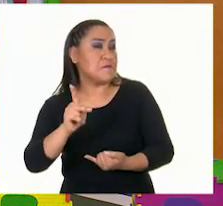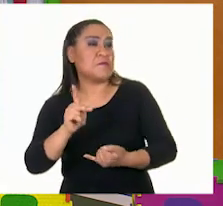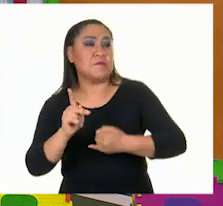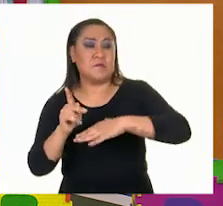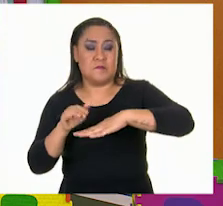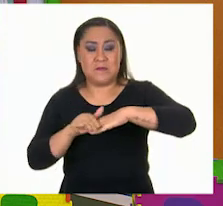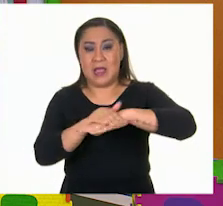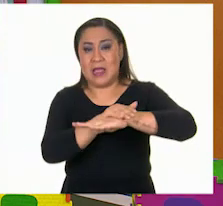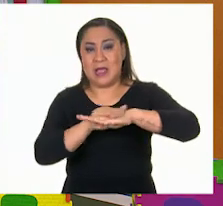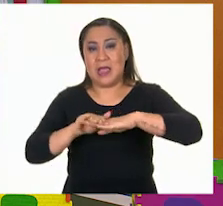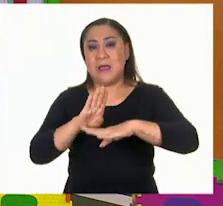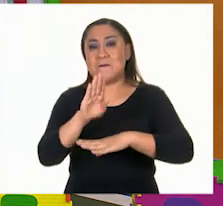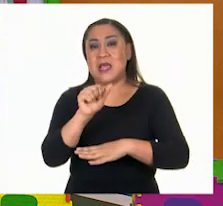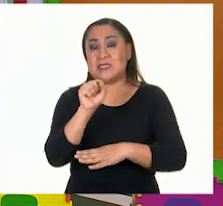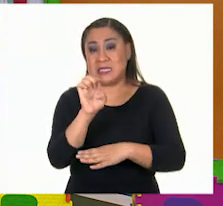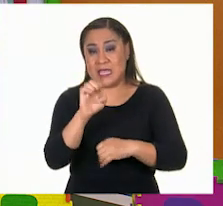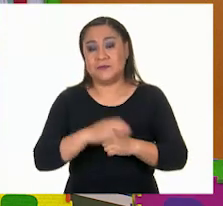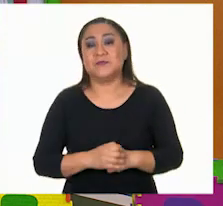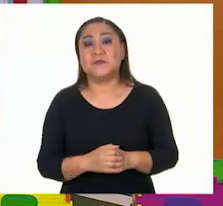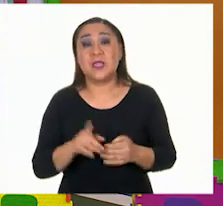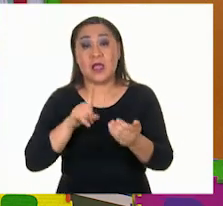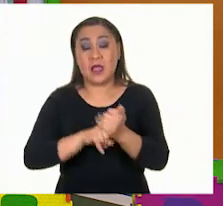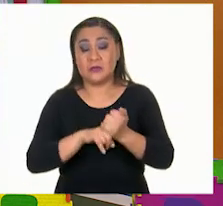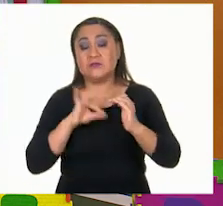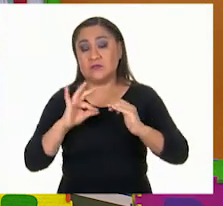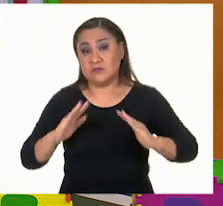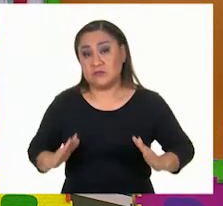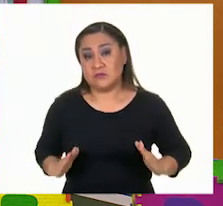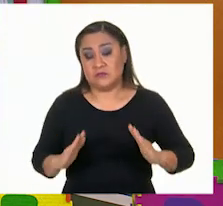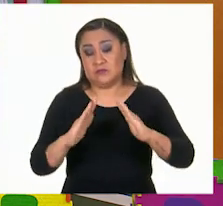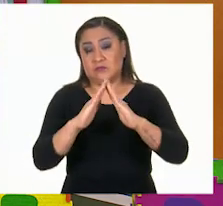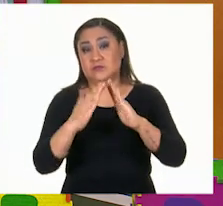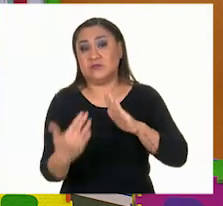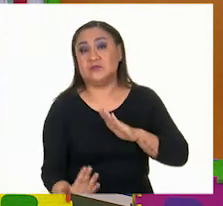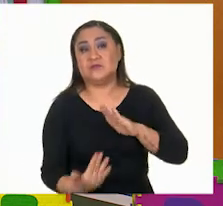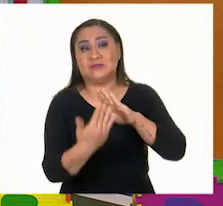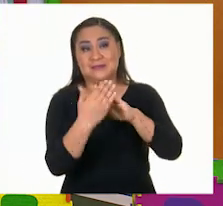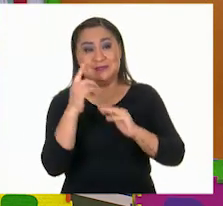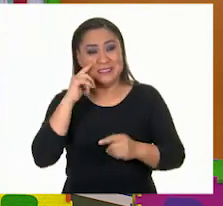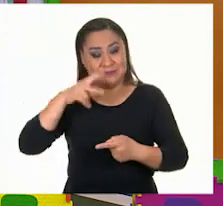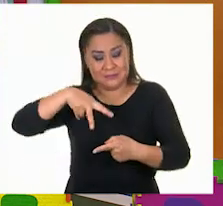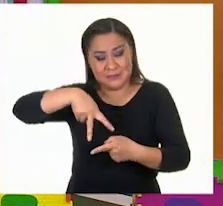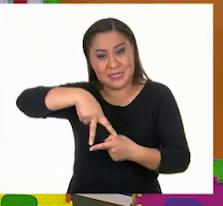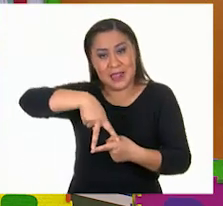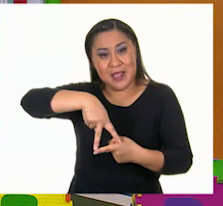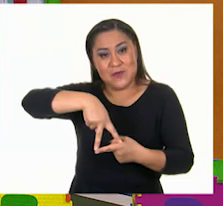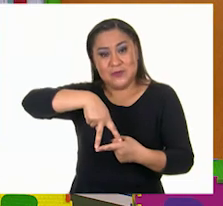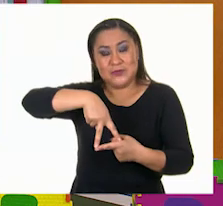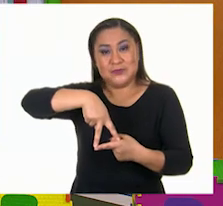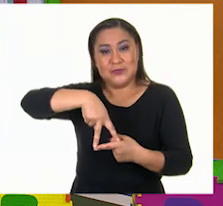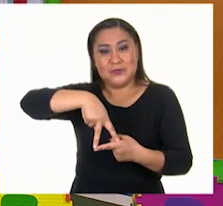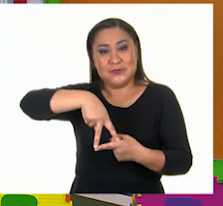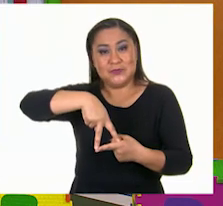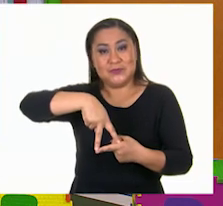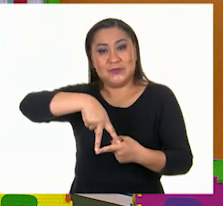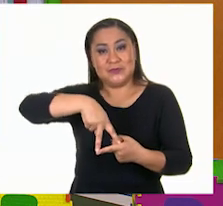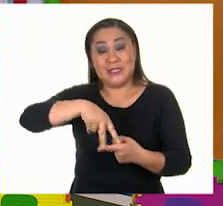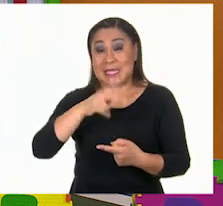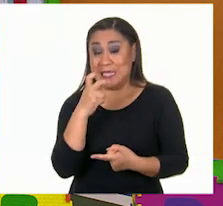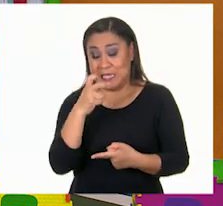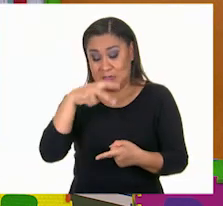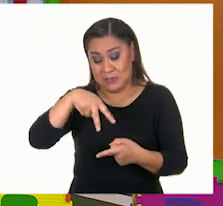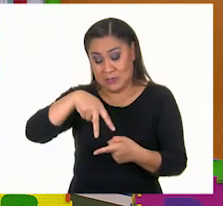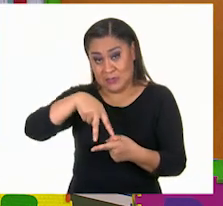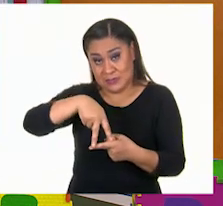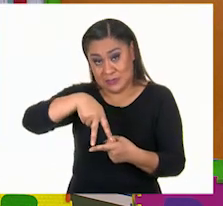sus caras laterales son triángulos. Ustedes pueden observar, son triángulos. Estos triángulos